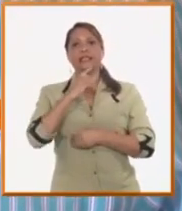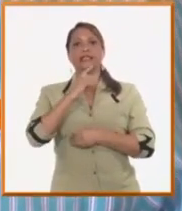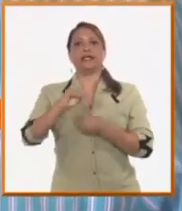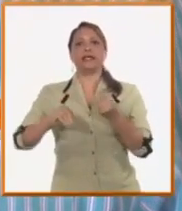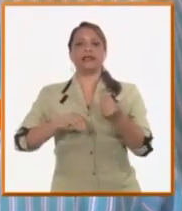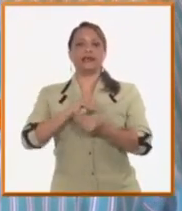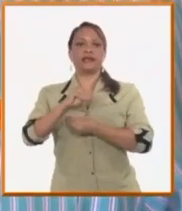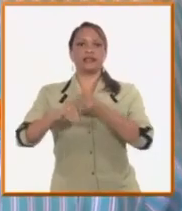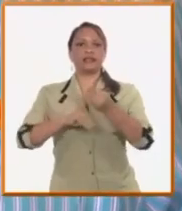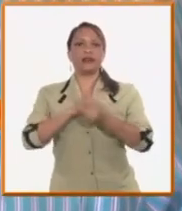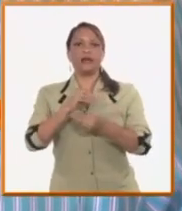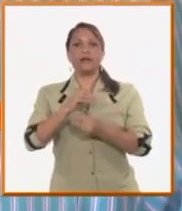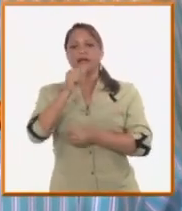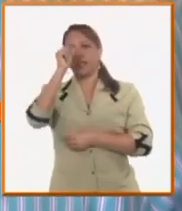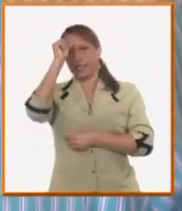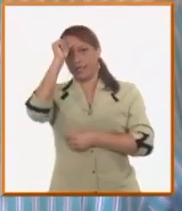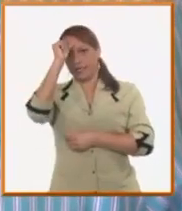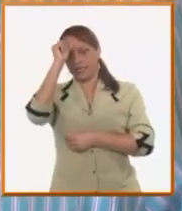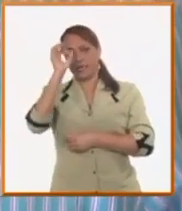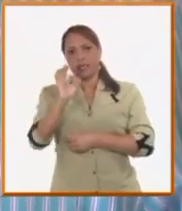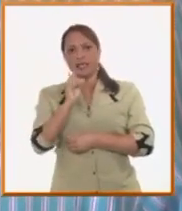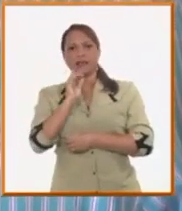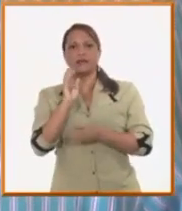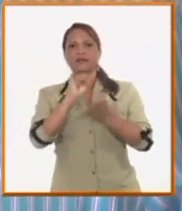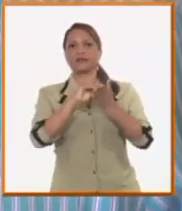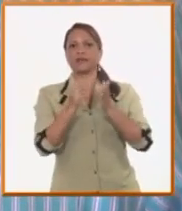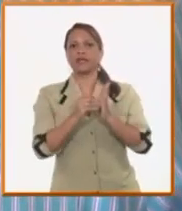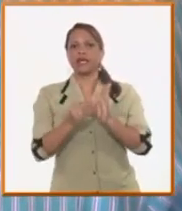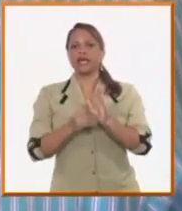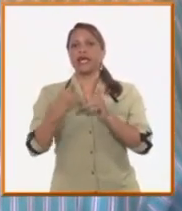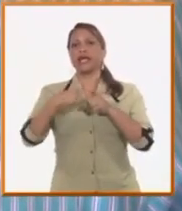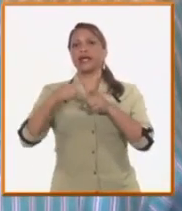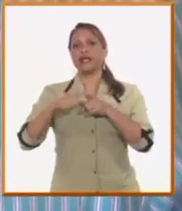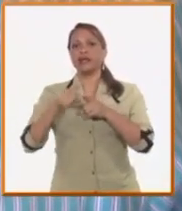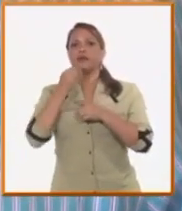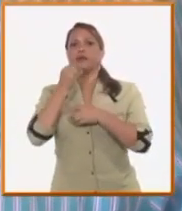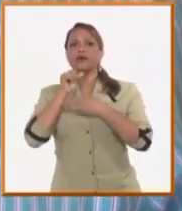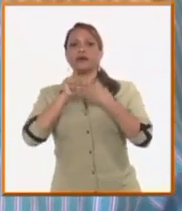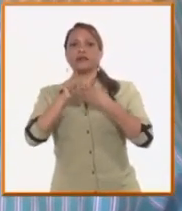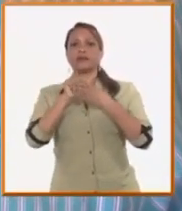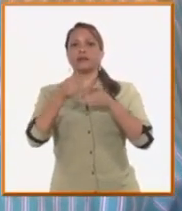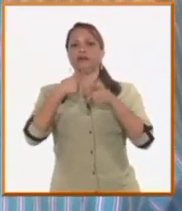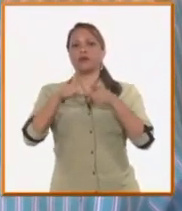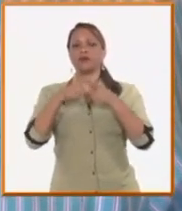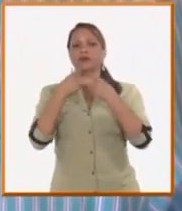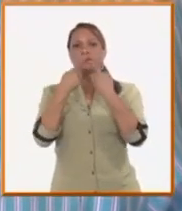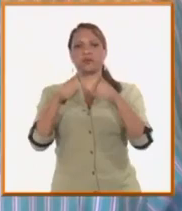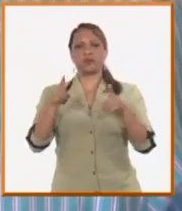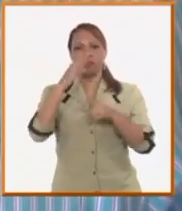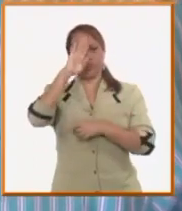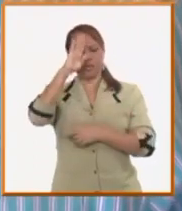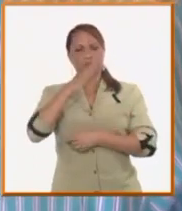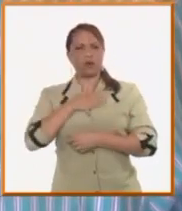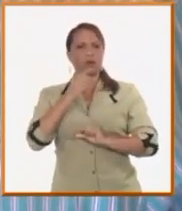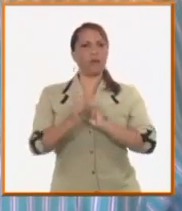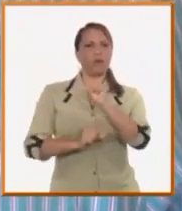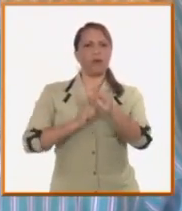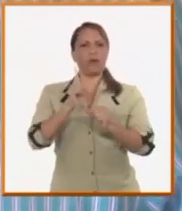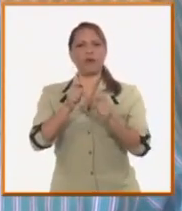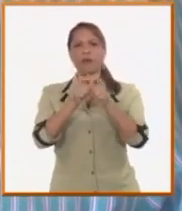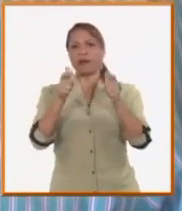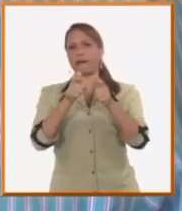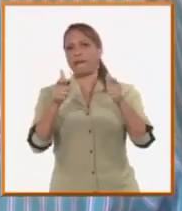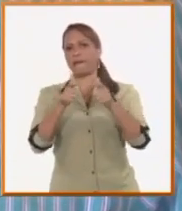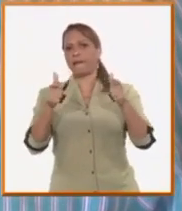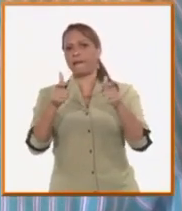visión de nuestro guerrero lórico se instaló equipamiento que podía dar servicio a otras industrias del país. Eso con el descursado de los años fue ampliándose